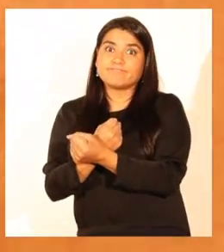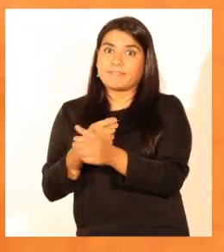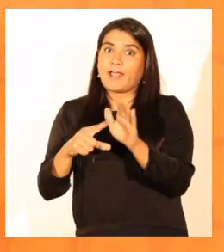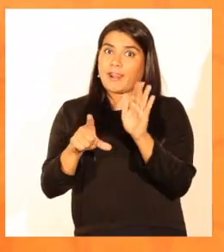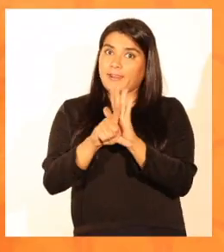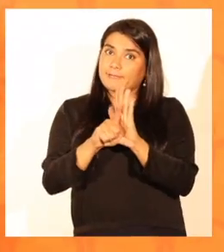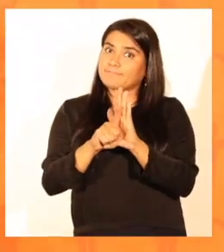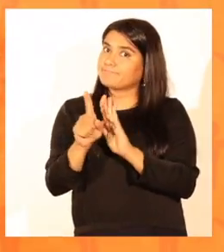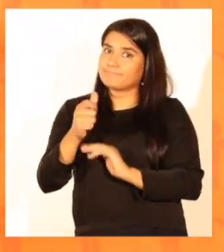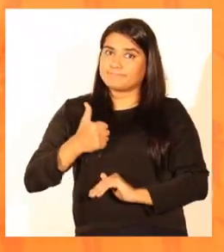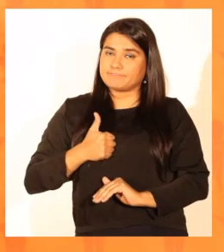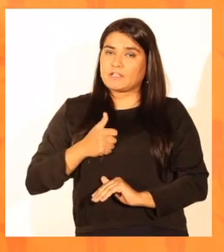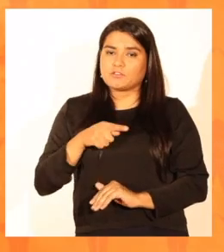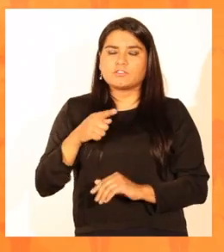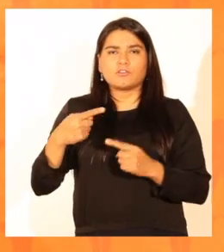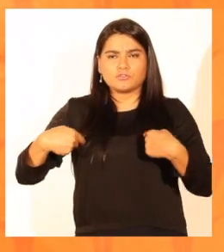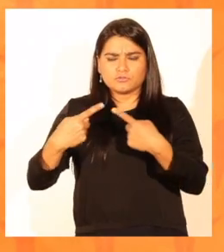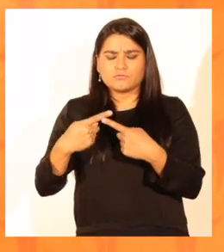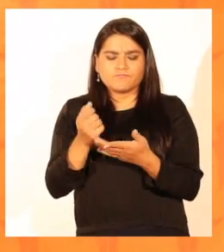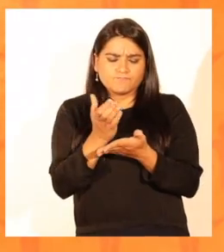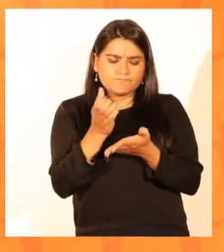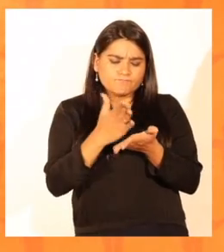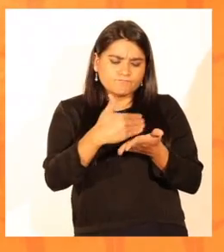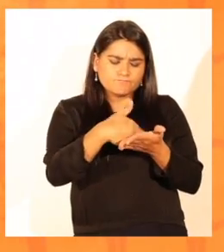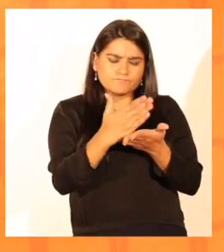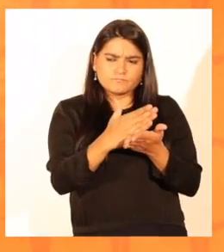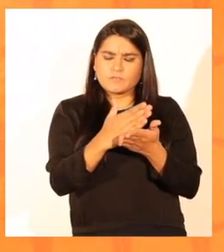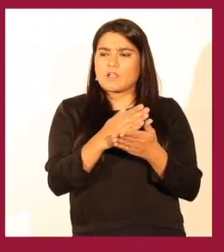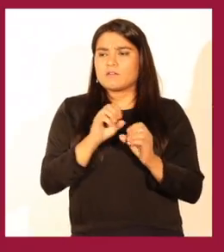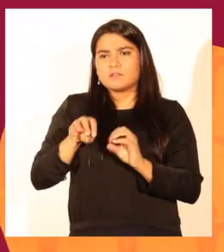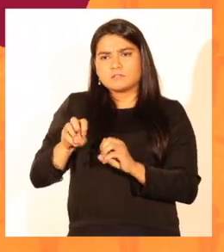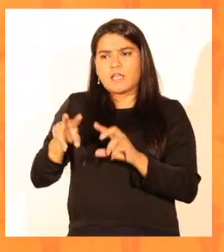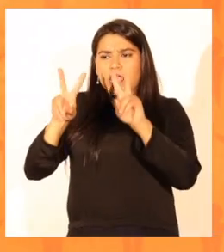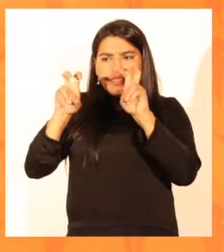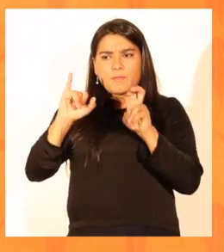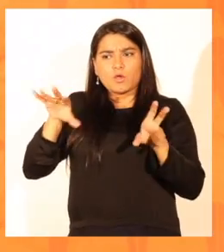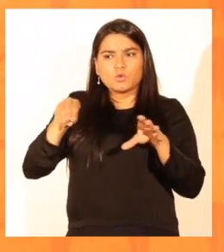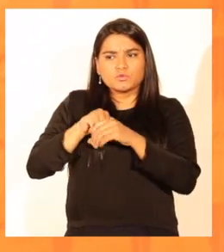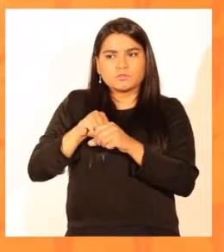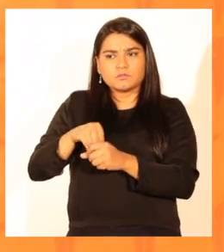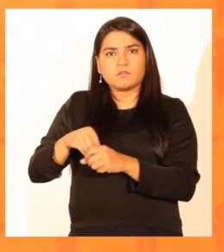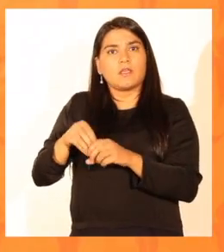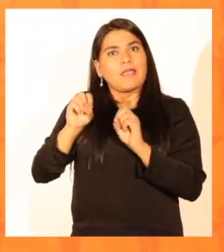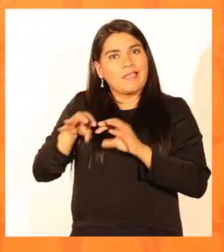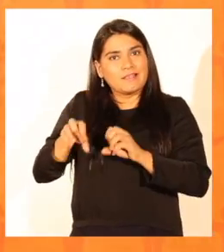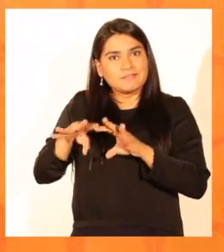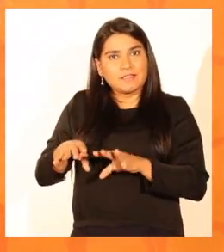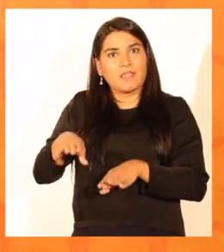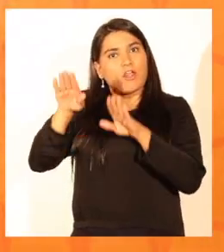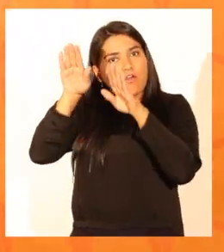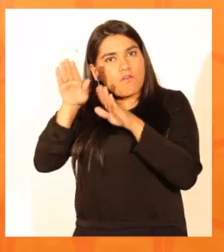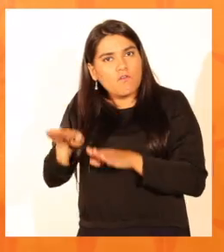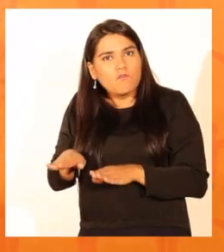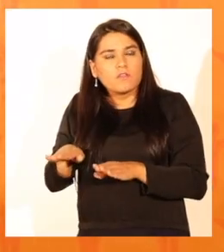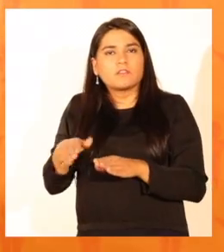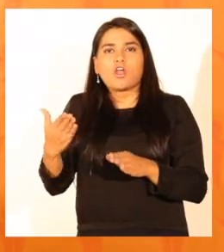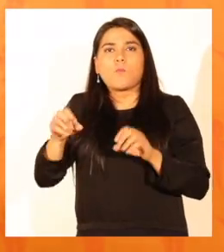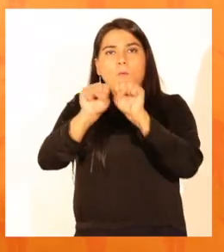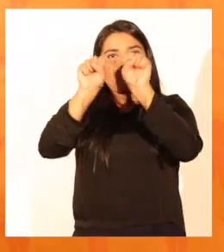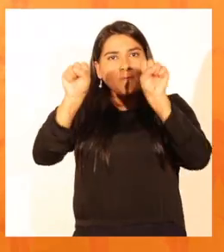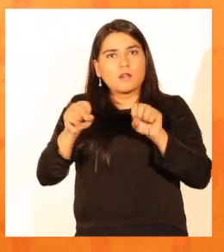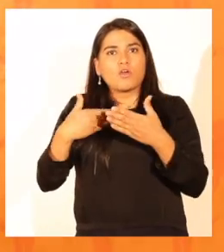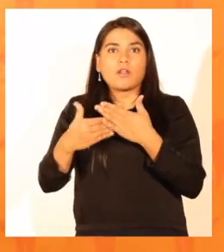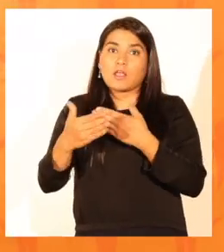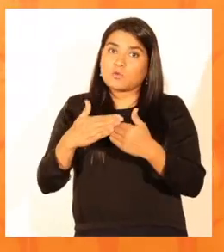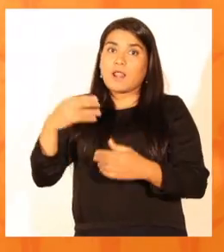trabajando un currículum básico con sentido de inclusión sustentado en la disciplina convencional, que es el marco